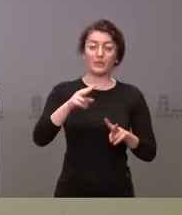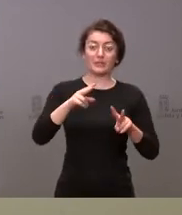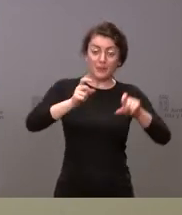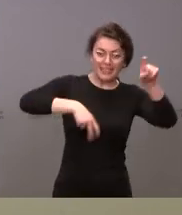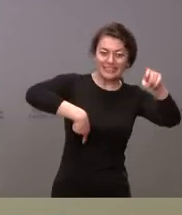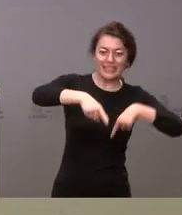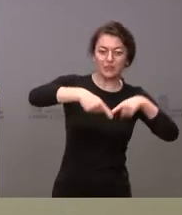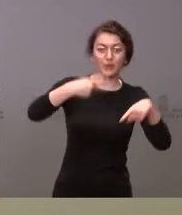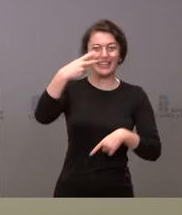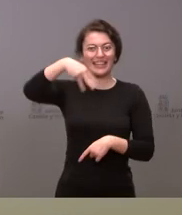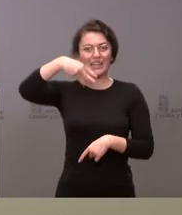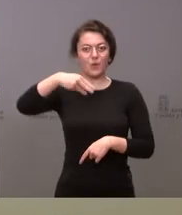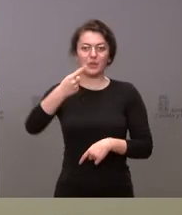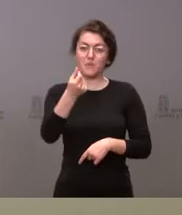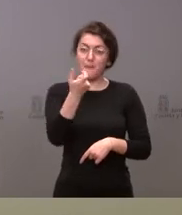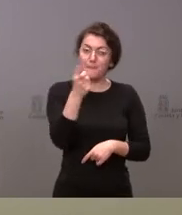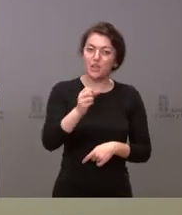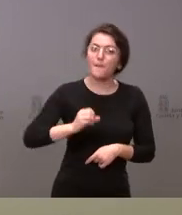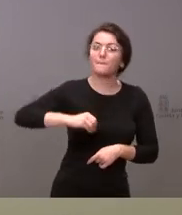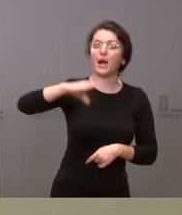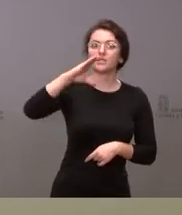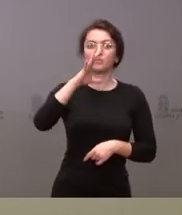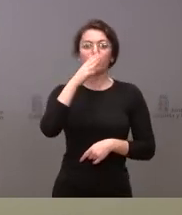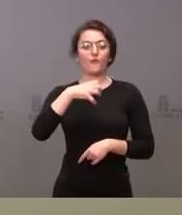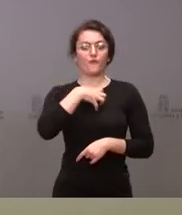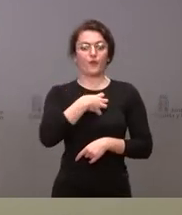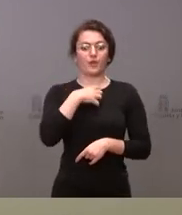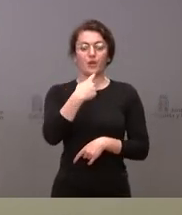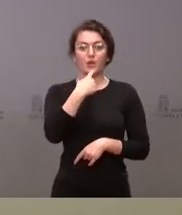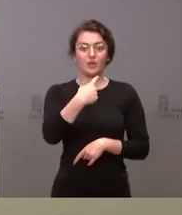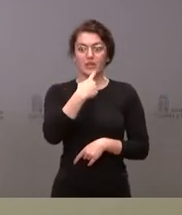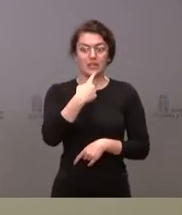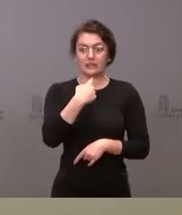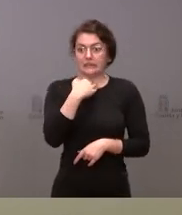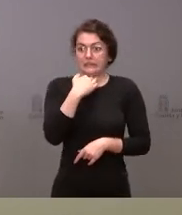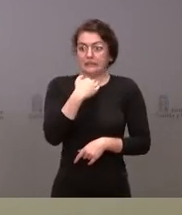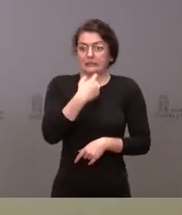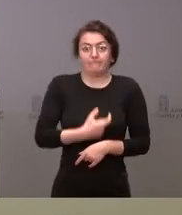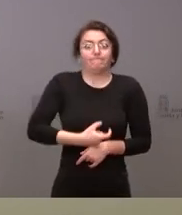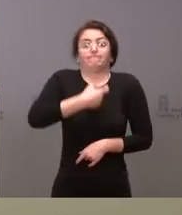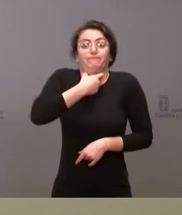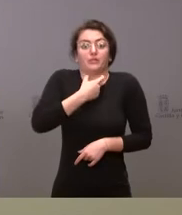los funcionarios que no pueden casi casi llegar a fin de mes con lo que ha subido la gasolina